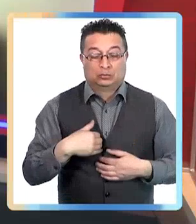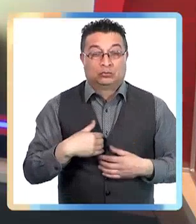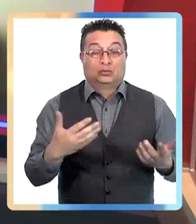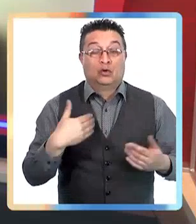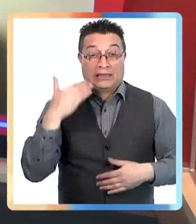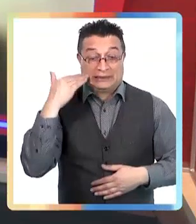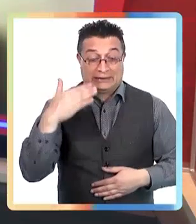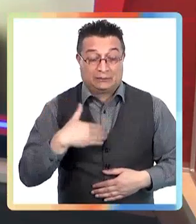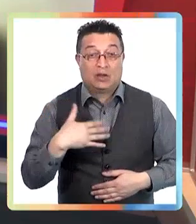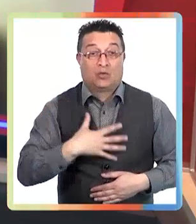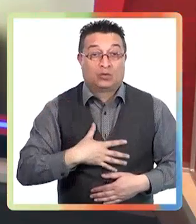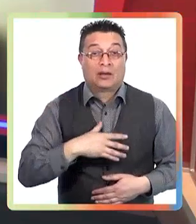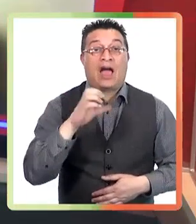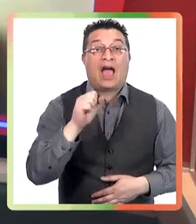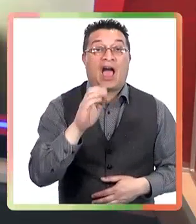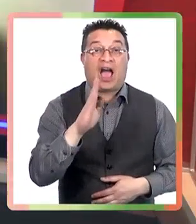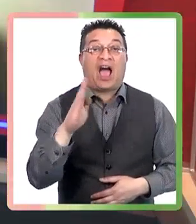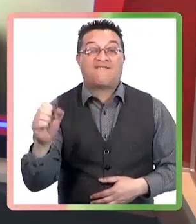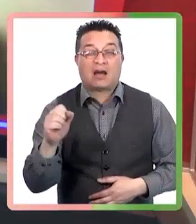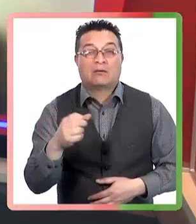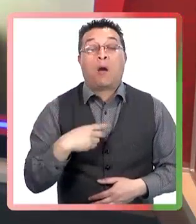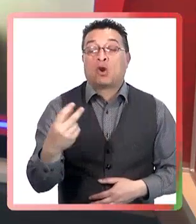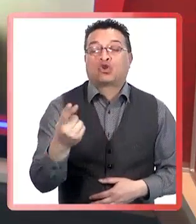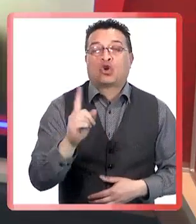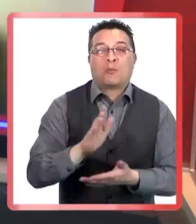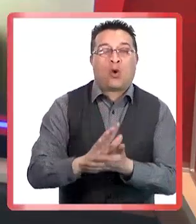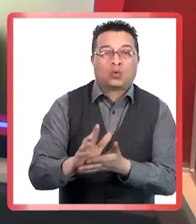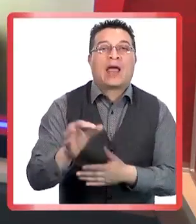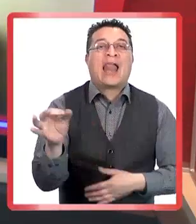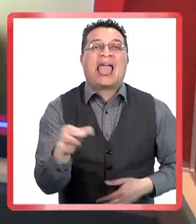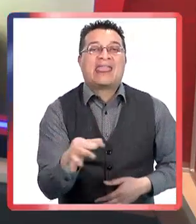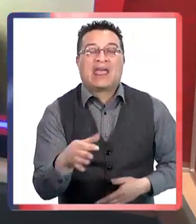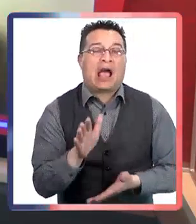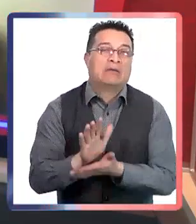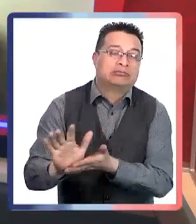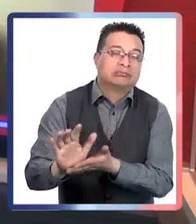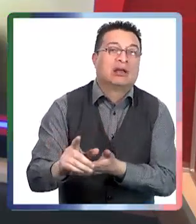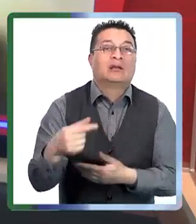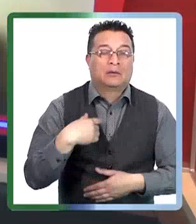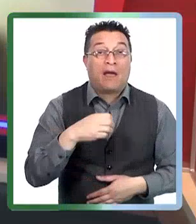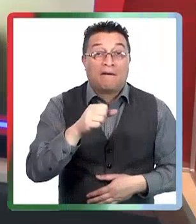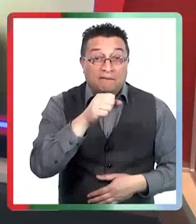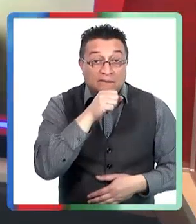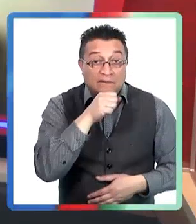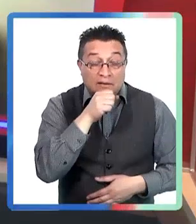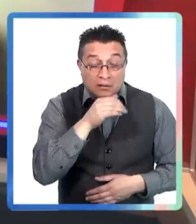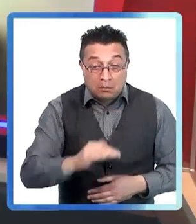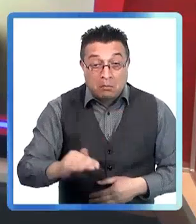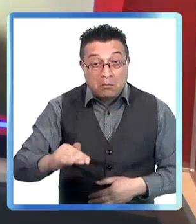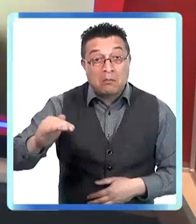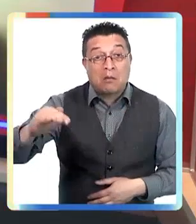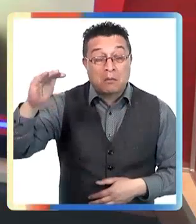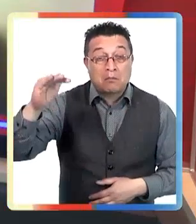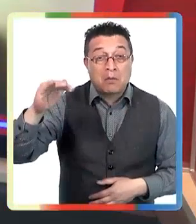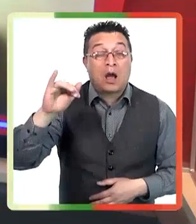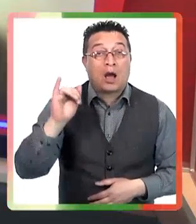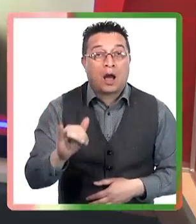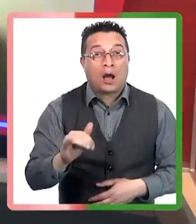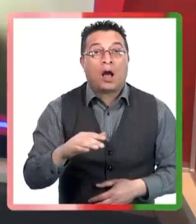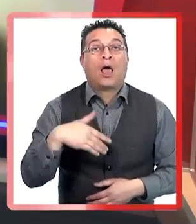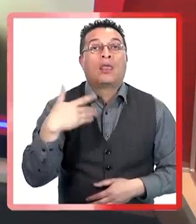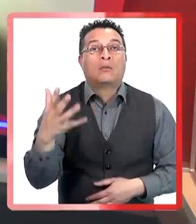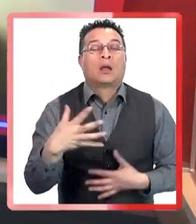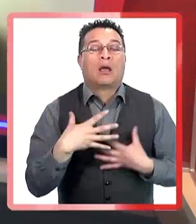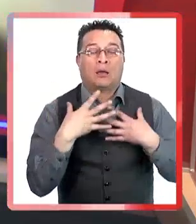Efectivamente, por ejemplo, cuando yo era chica no me gustaban las habas, no me gustaban los porotos, no me gustaban las lentejas. Fíjese que uno se va haciendo más viejita o va creciendo y